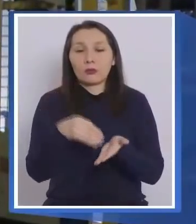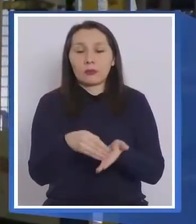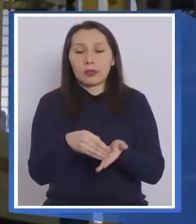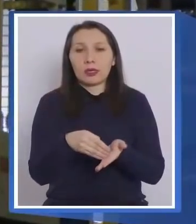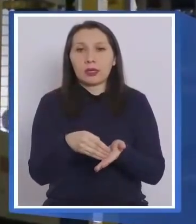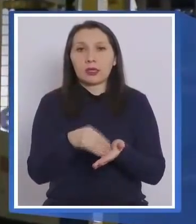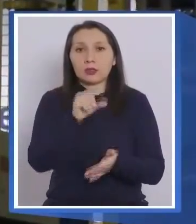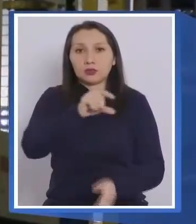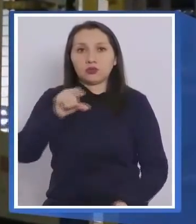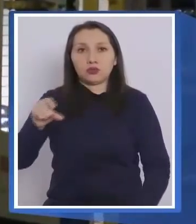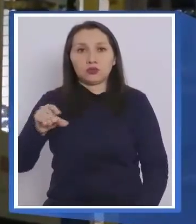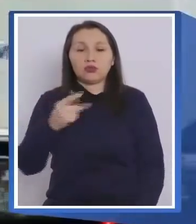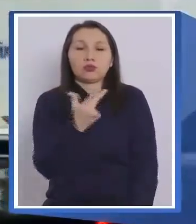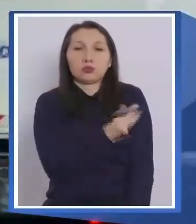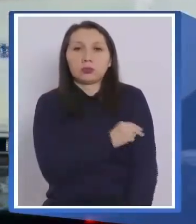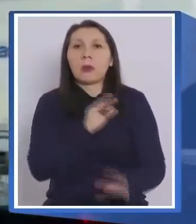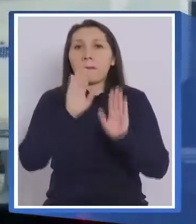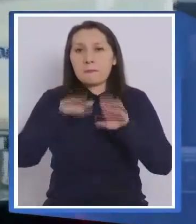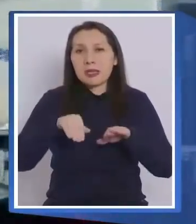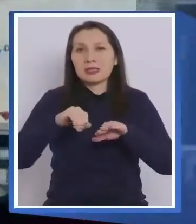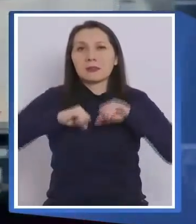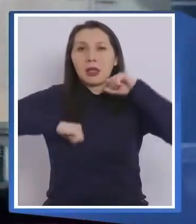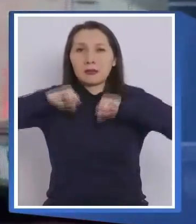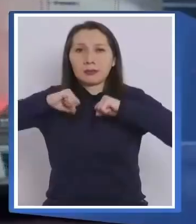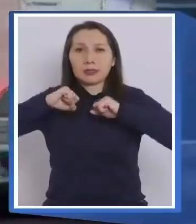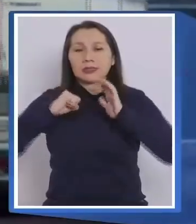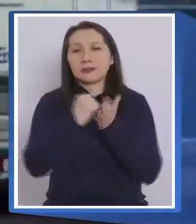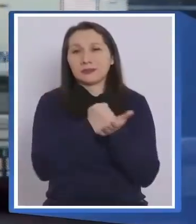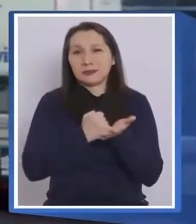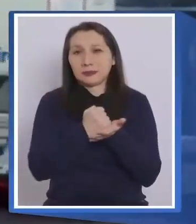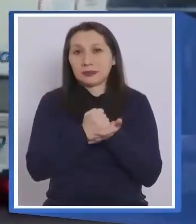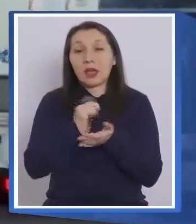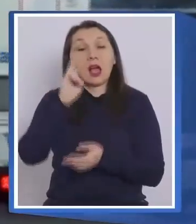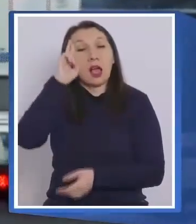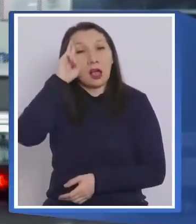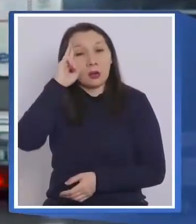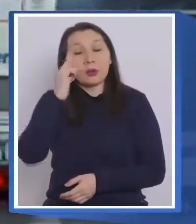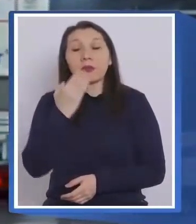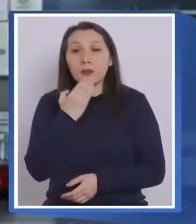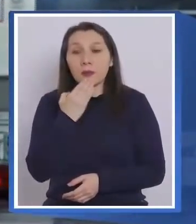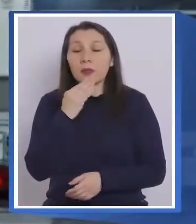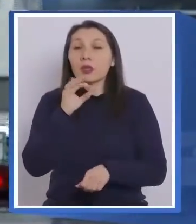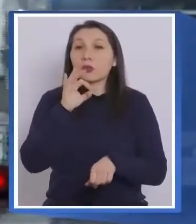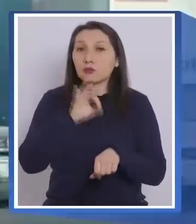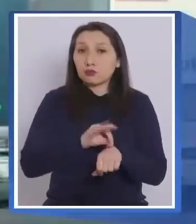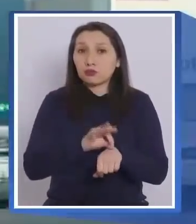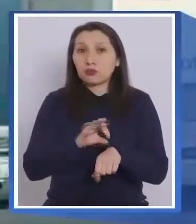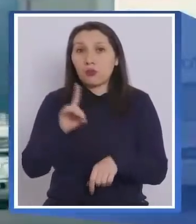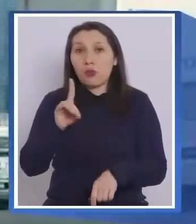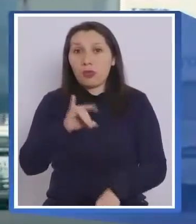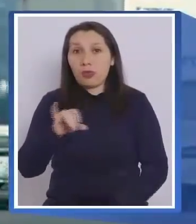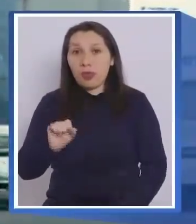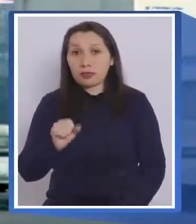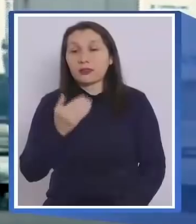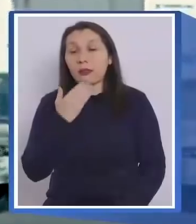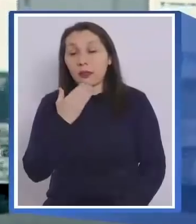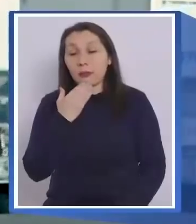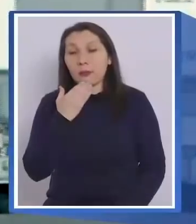dosis de la misma casa farmacéutica. Recomendemos además, y la doctora Daza lo va a